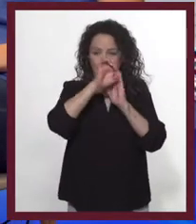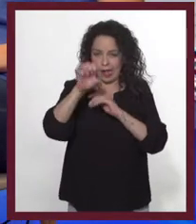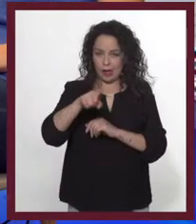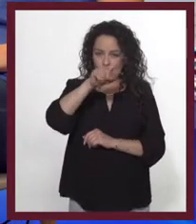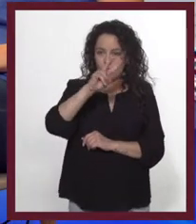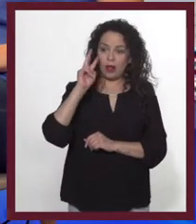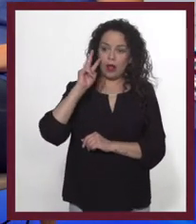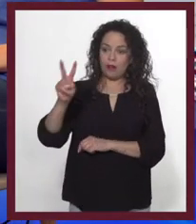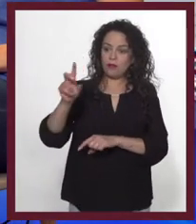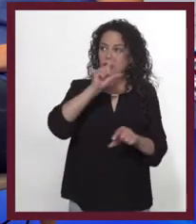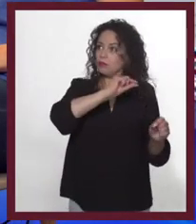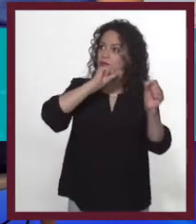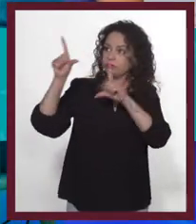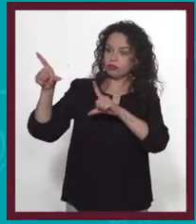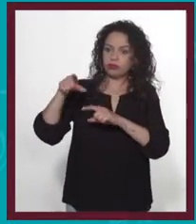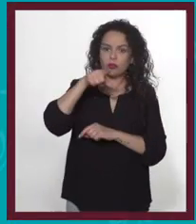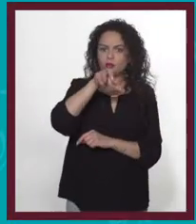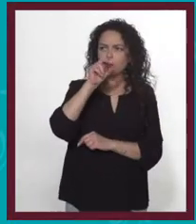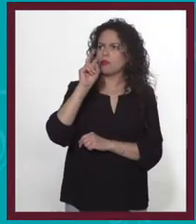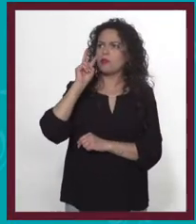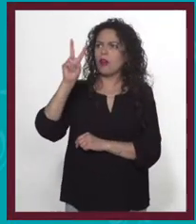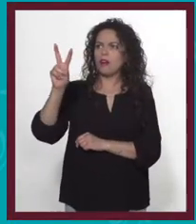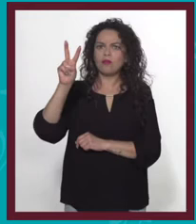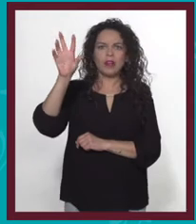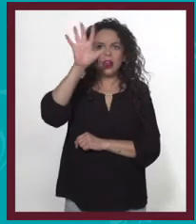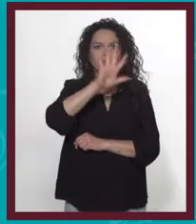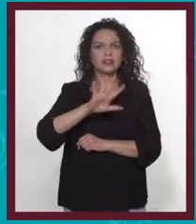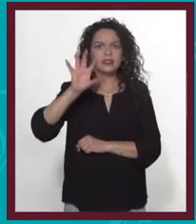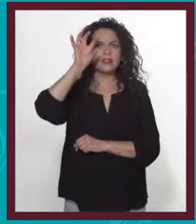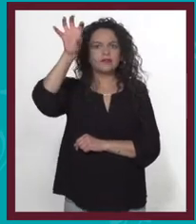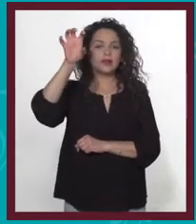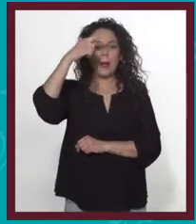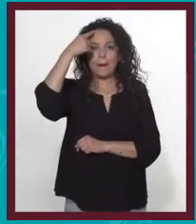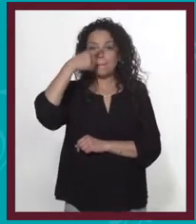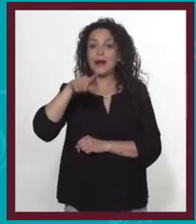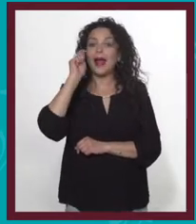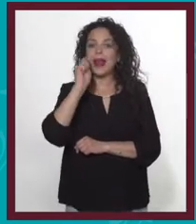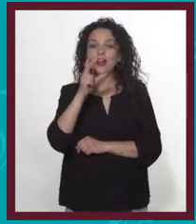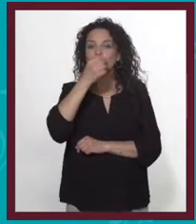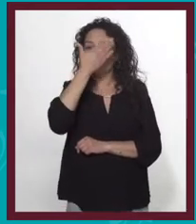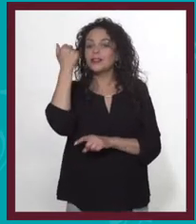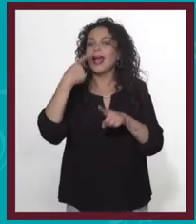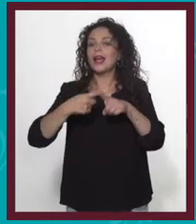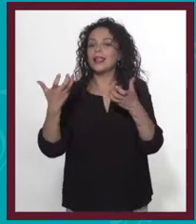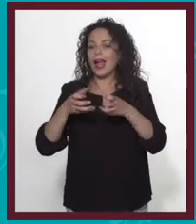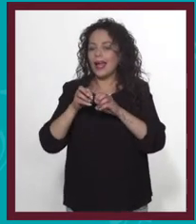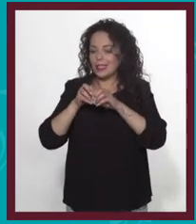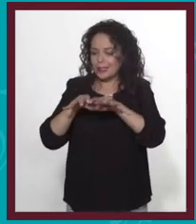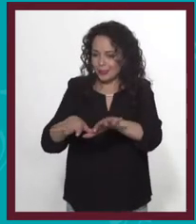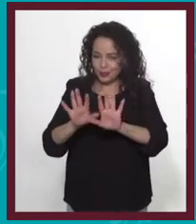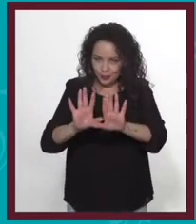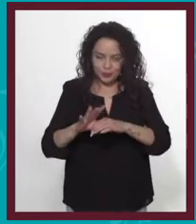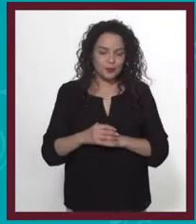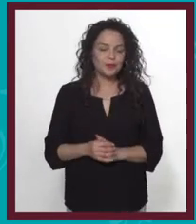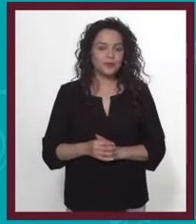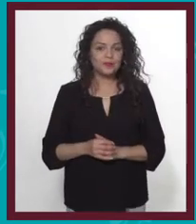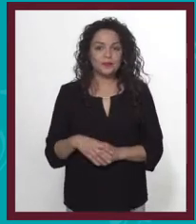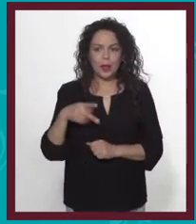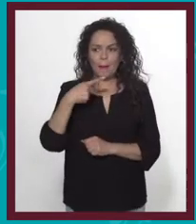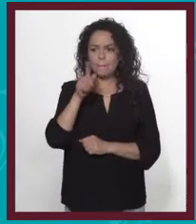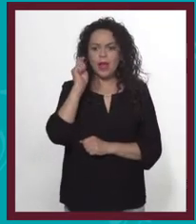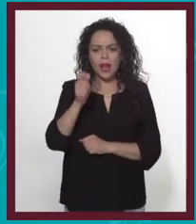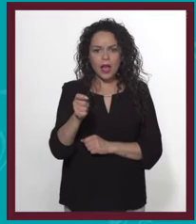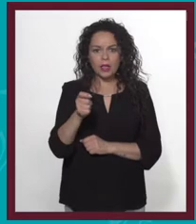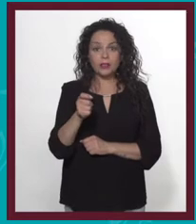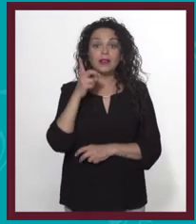Está este anuncio, por ejemplo. Tú no ves el logo, porque mejor lo tapamos para no hacerle publicidad. ¿Qué de eso se encargan ellos?